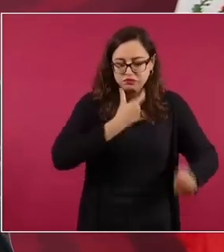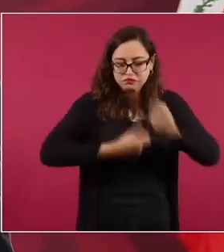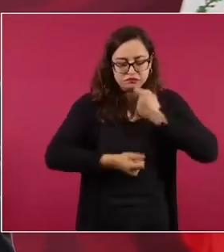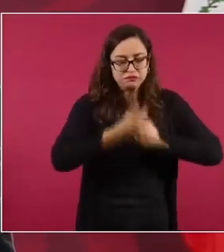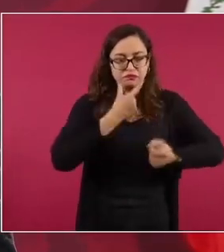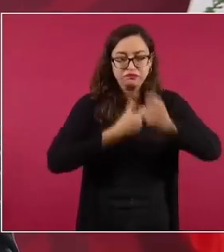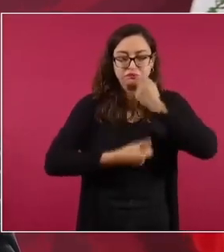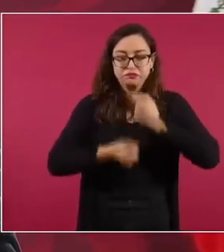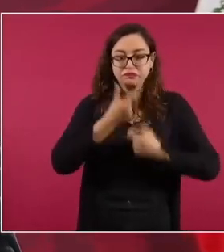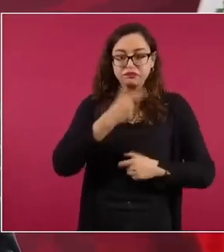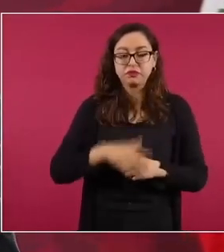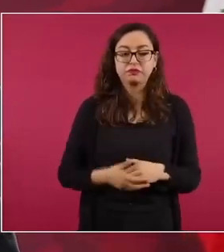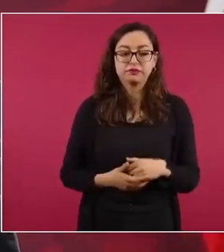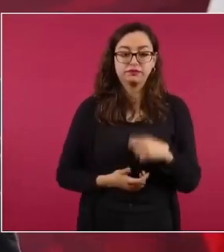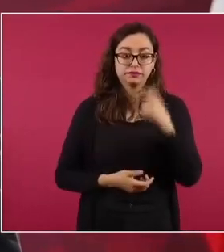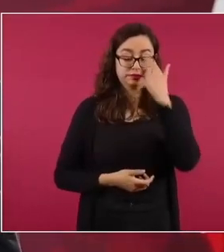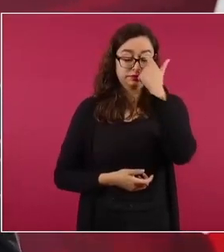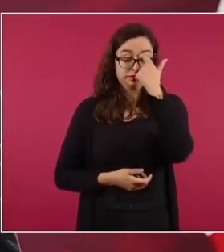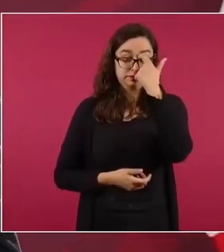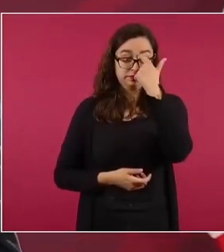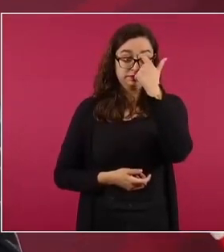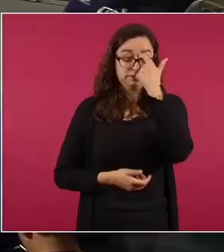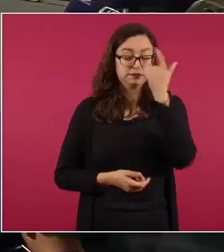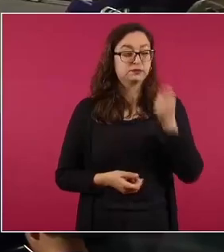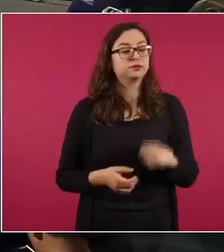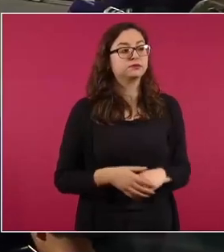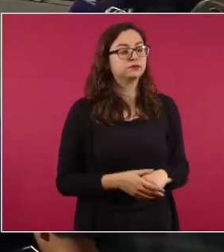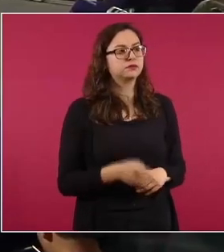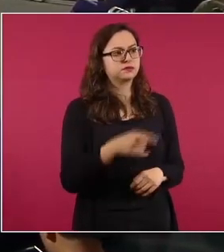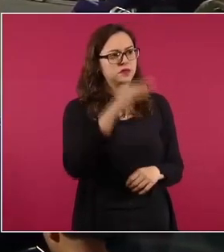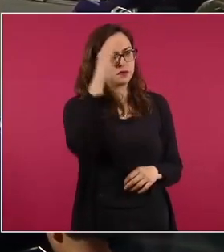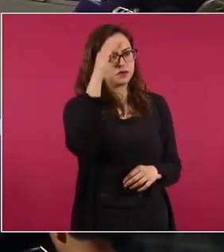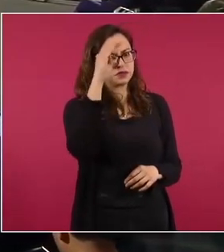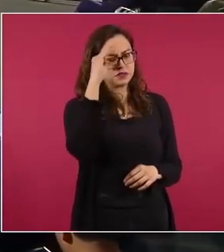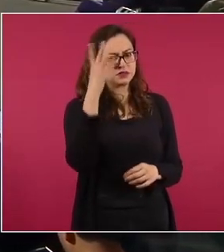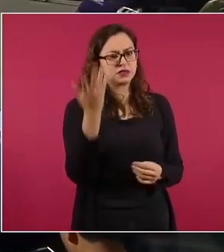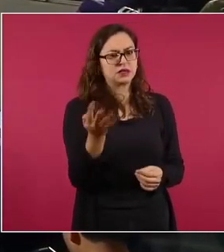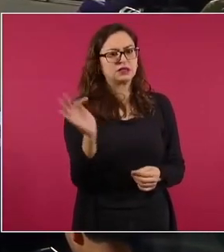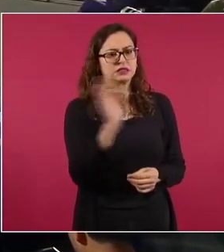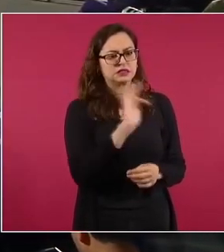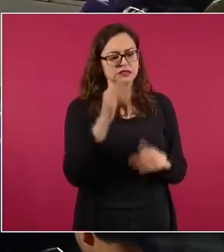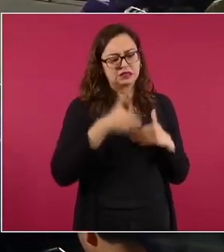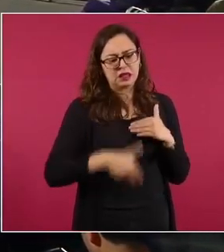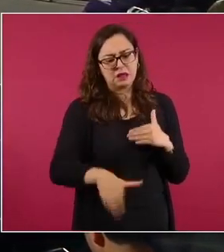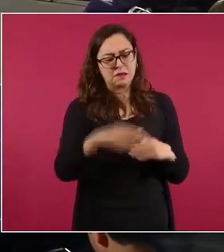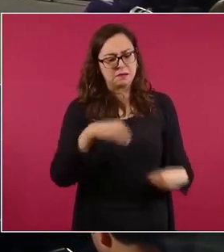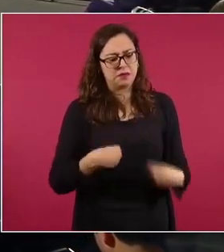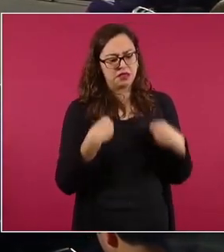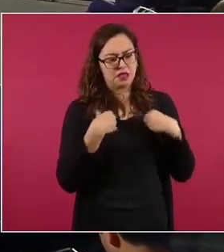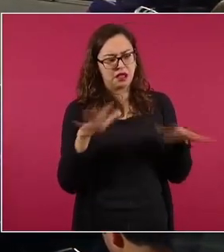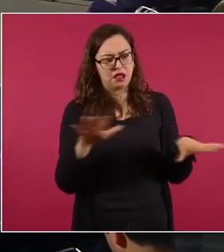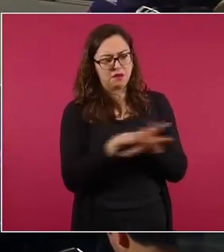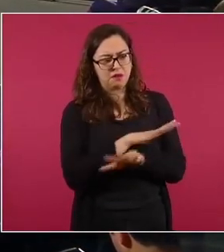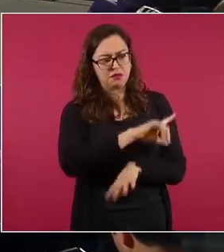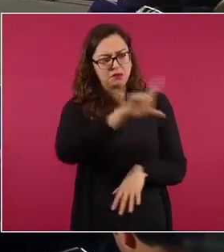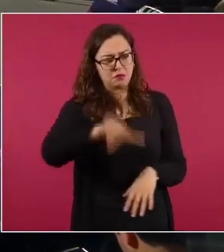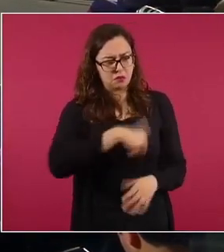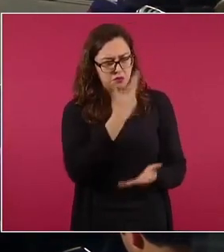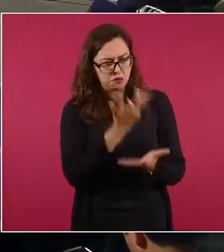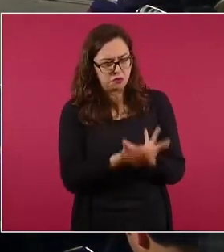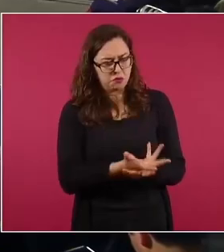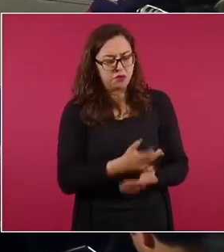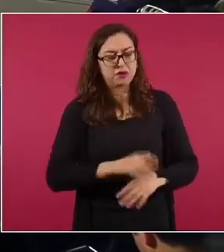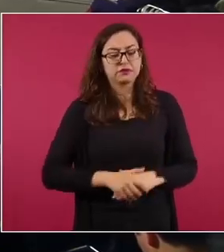Entonces, habrá un cambio en su ritmo de vida, señor presidente. ¿Mande? ¿Habrá un cambio en su ritmo de vida? Sí, porque,